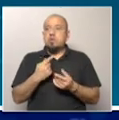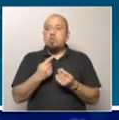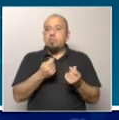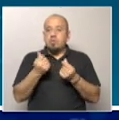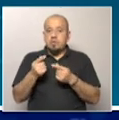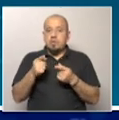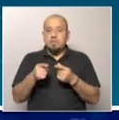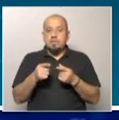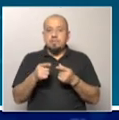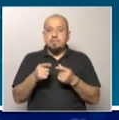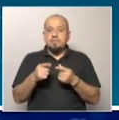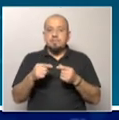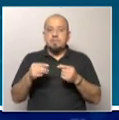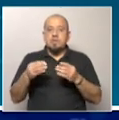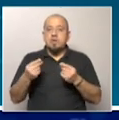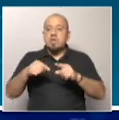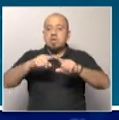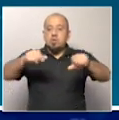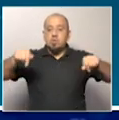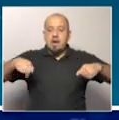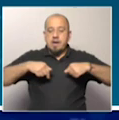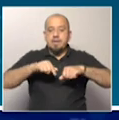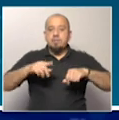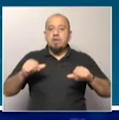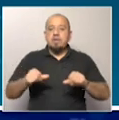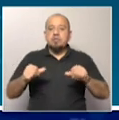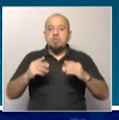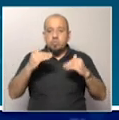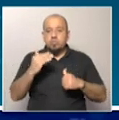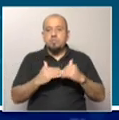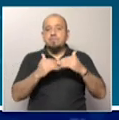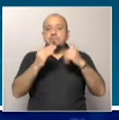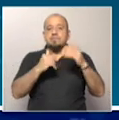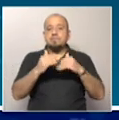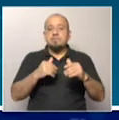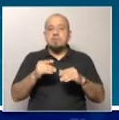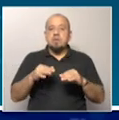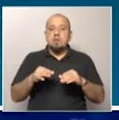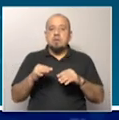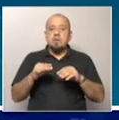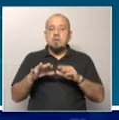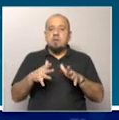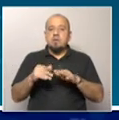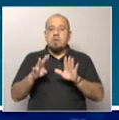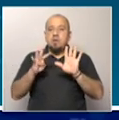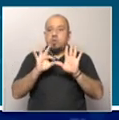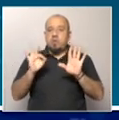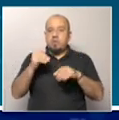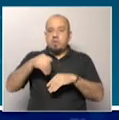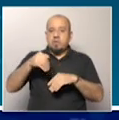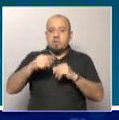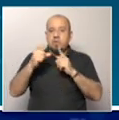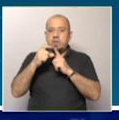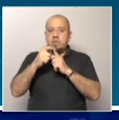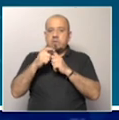expropiando terrenos, luego construyendo una obra que costó aproximadamente 90 millones de